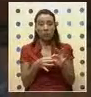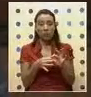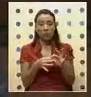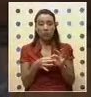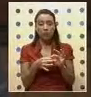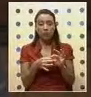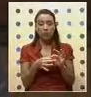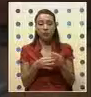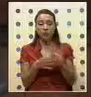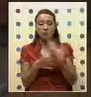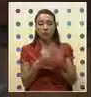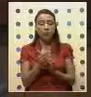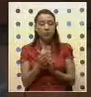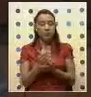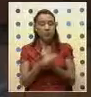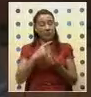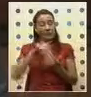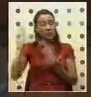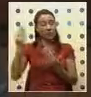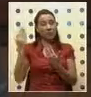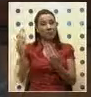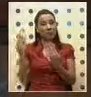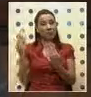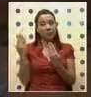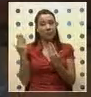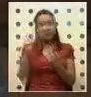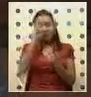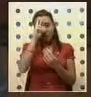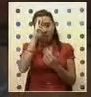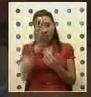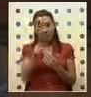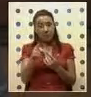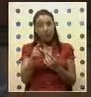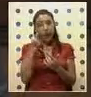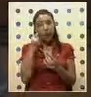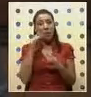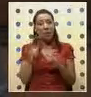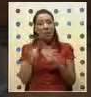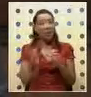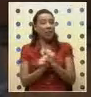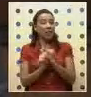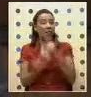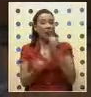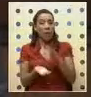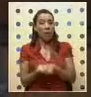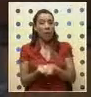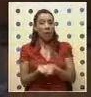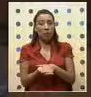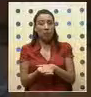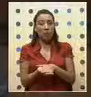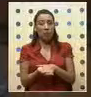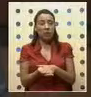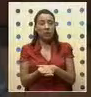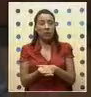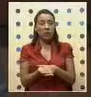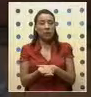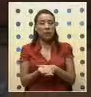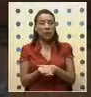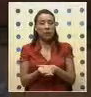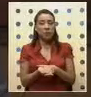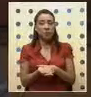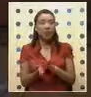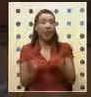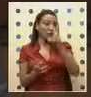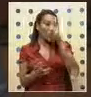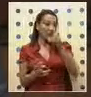momento de la partida, de la Dios, del respeto a ese gran hombre que parecía inmortal y que seguramente lo será, el